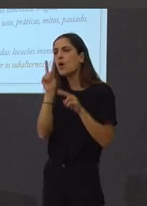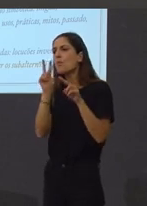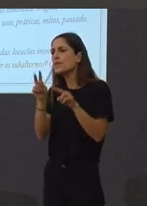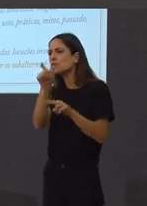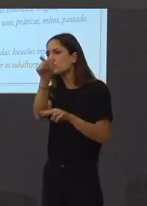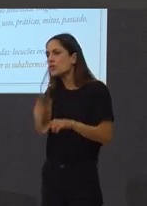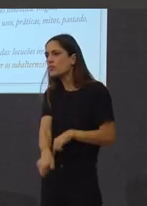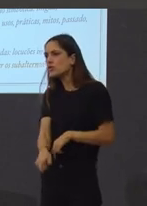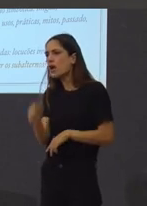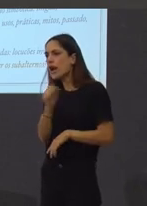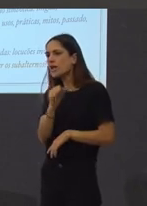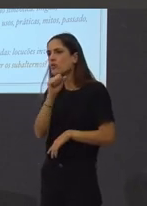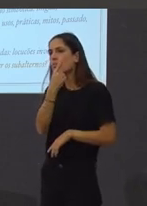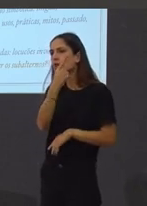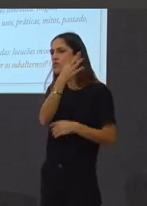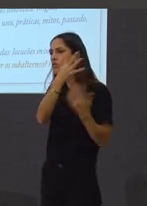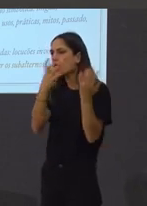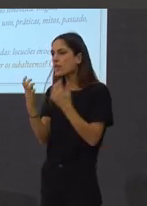ano 1950,